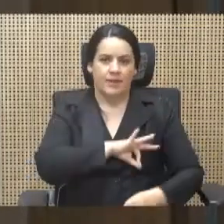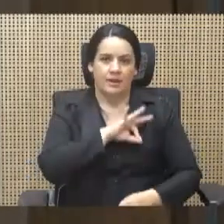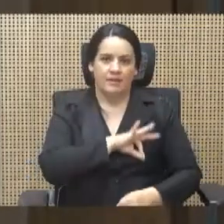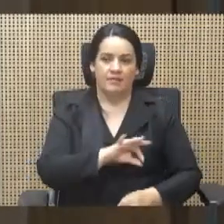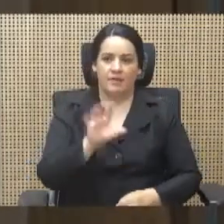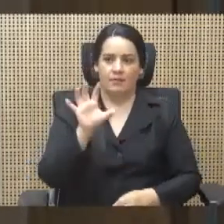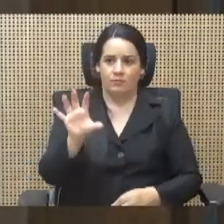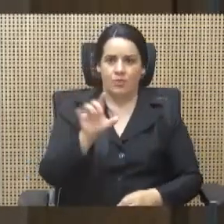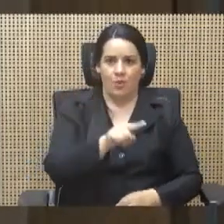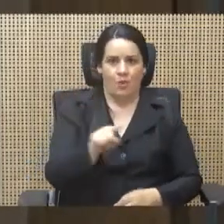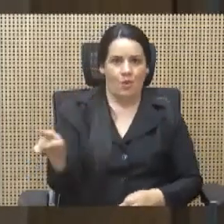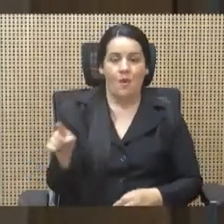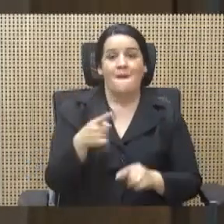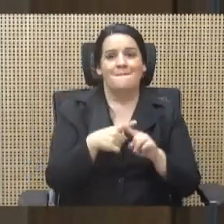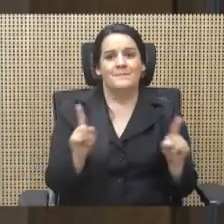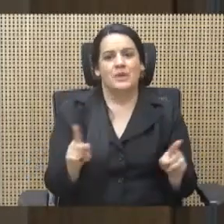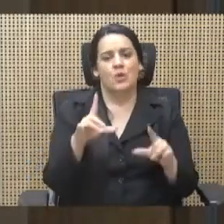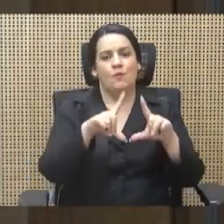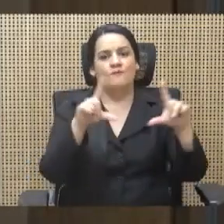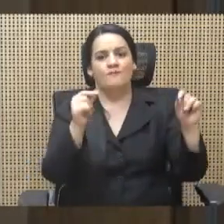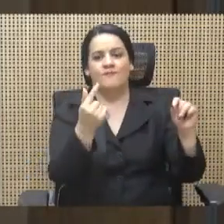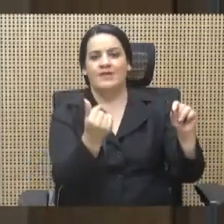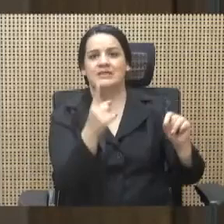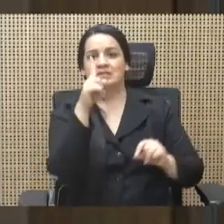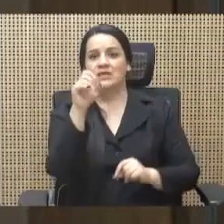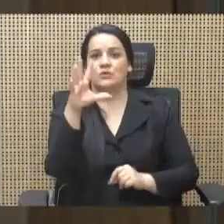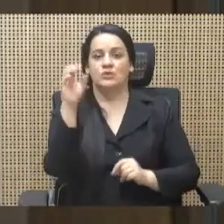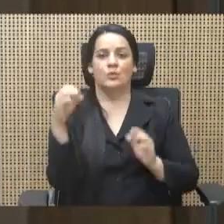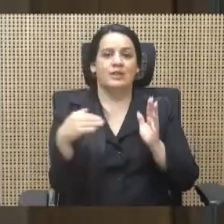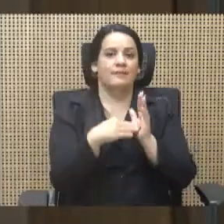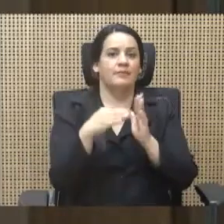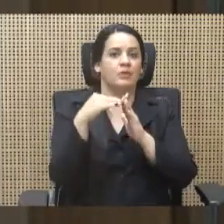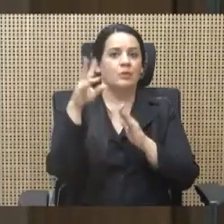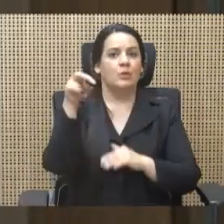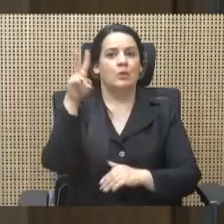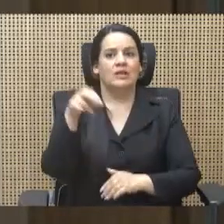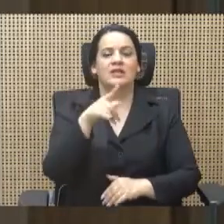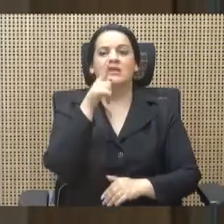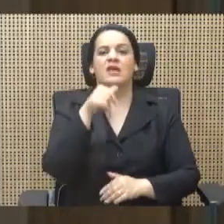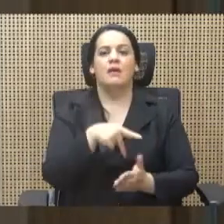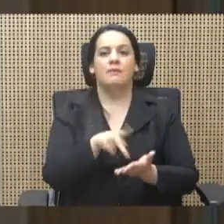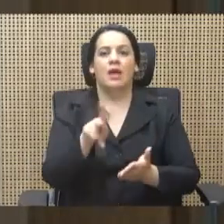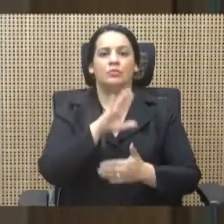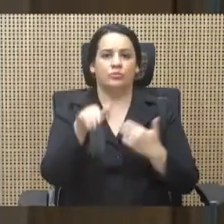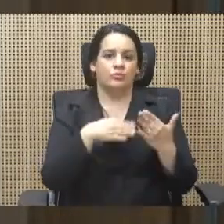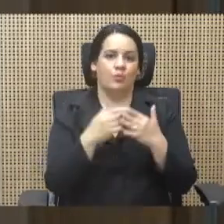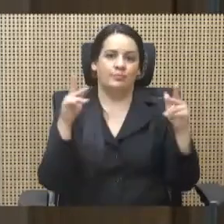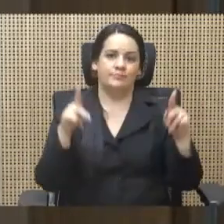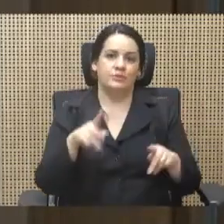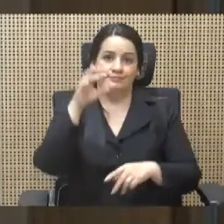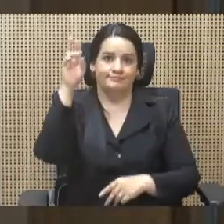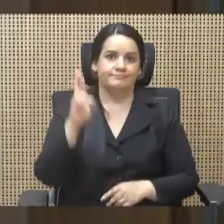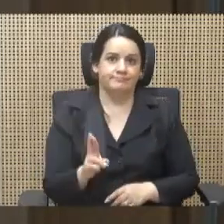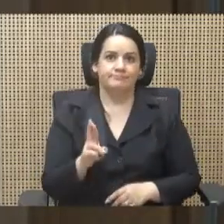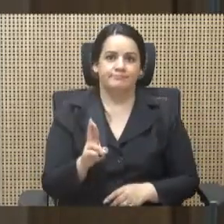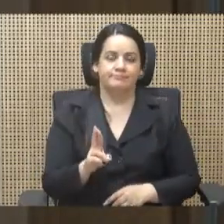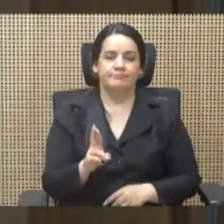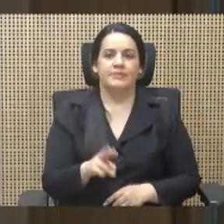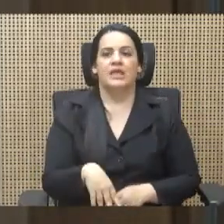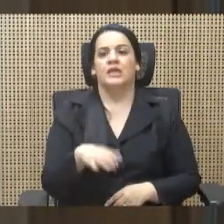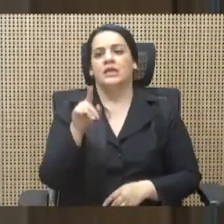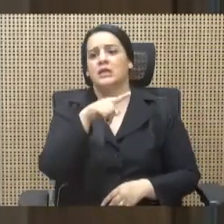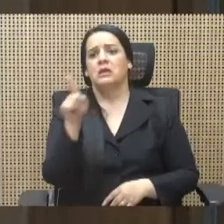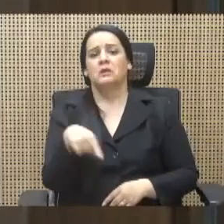150 mil millones de colones la íbamos a pagar todos. ¿Y saben qué? Ni rojos se pusieron jugando de